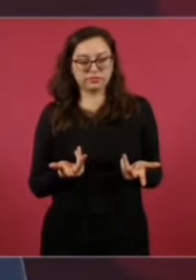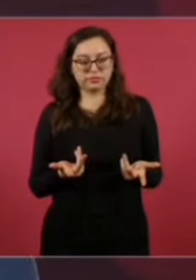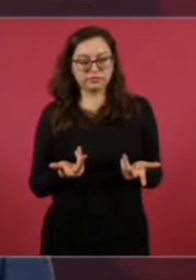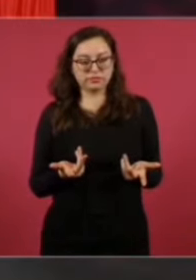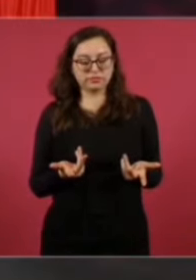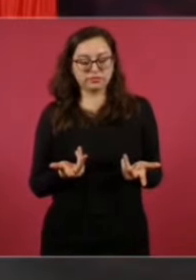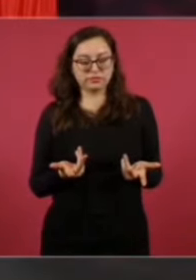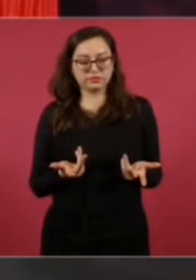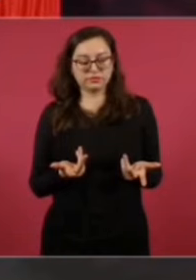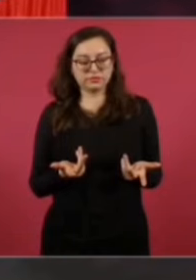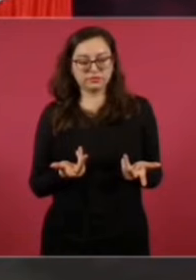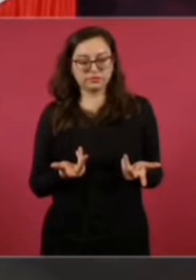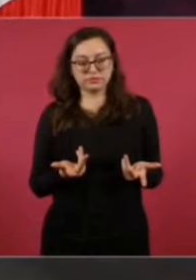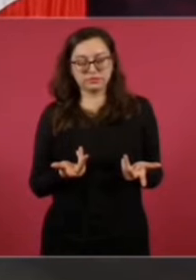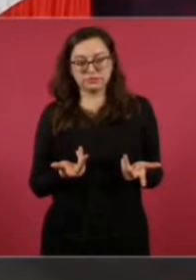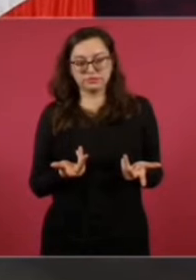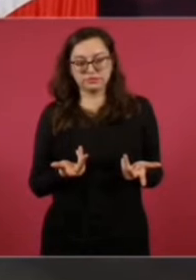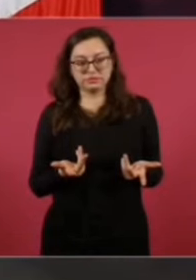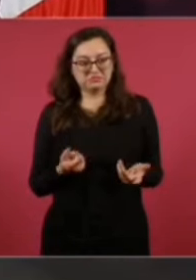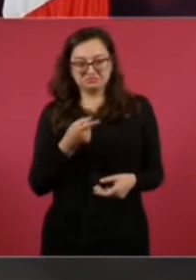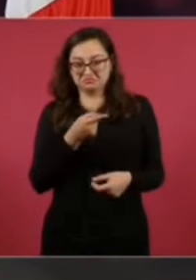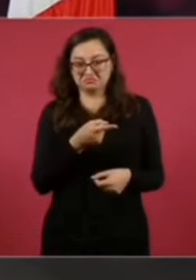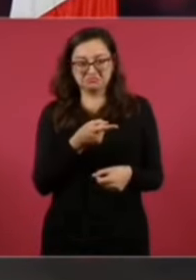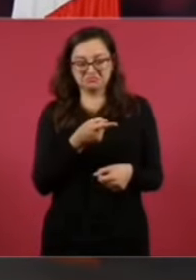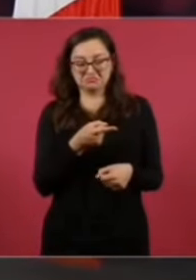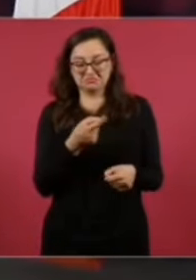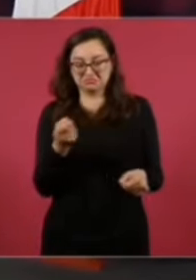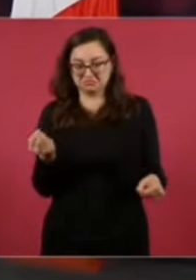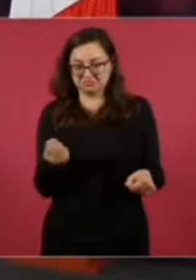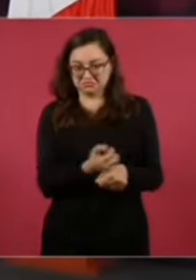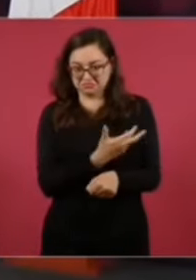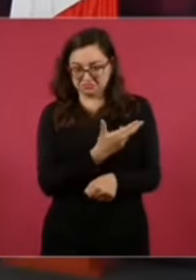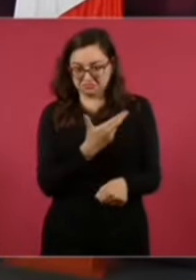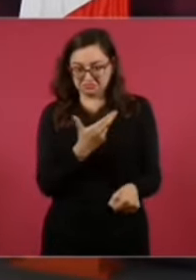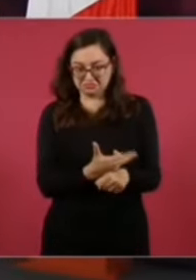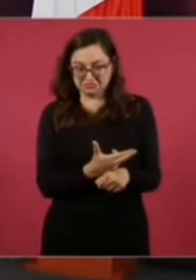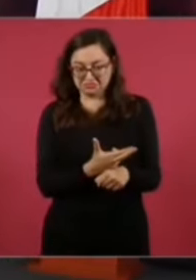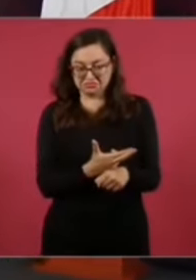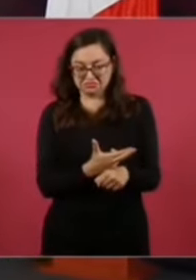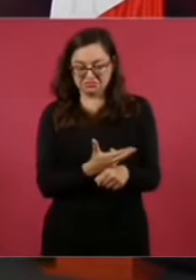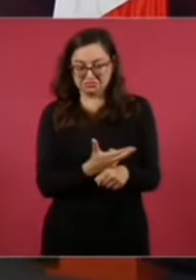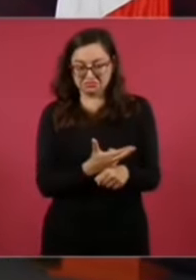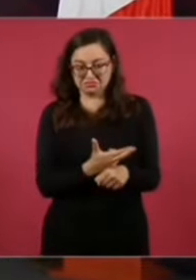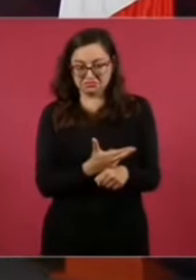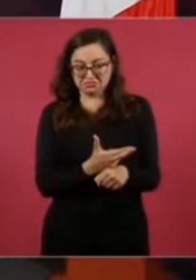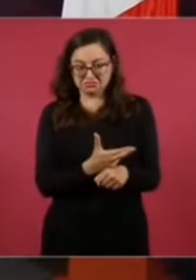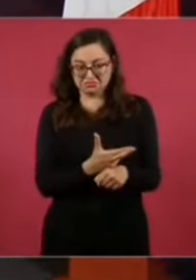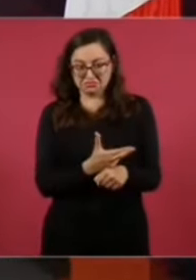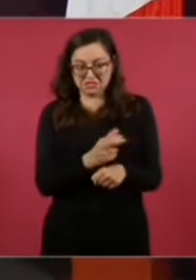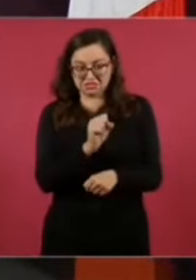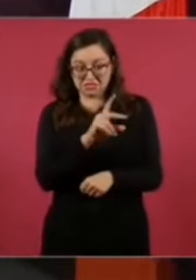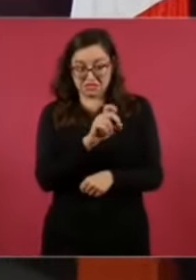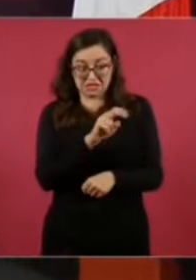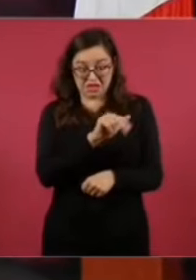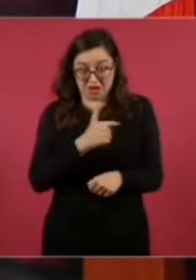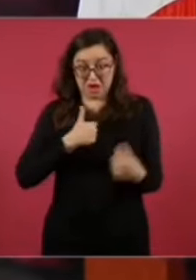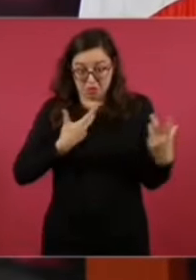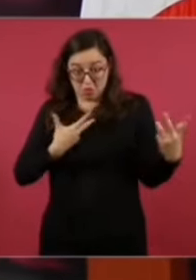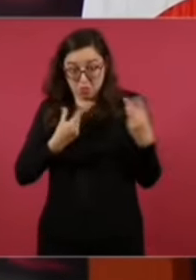Y no era secretario de Defensa nuestro.